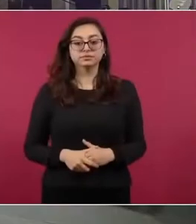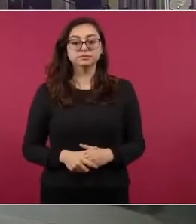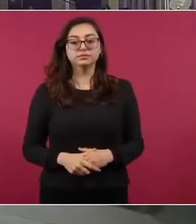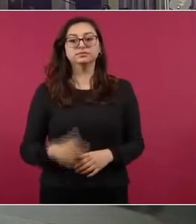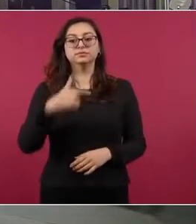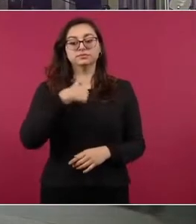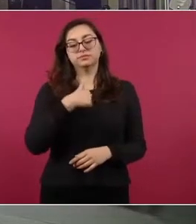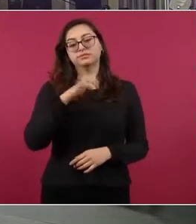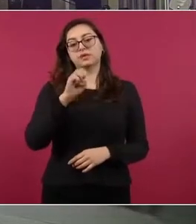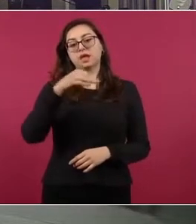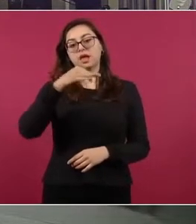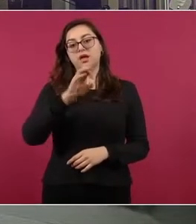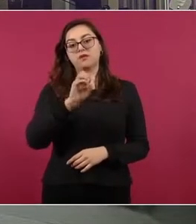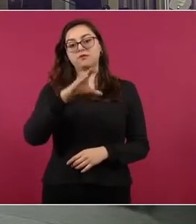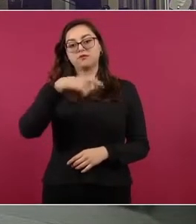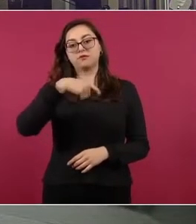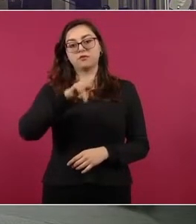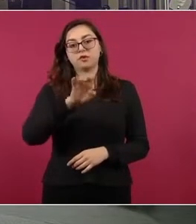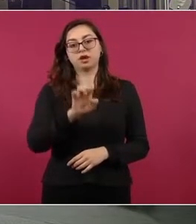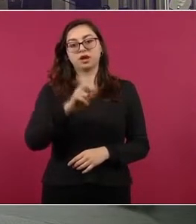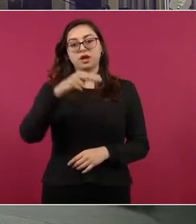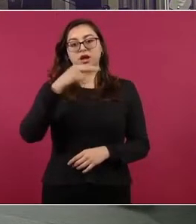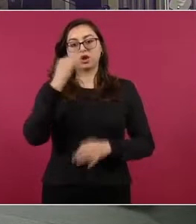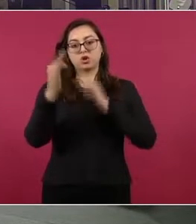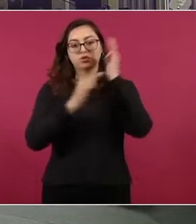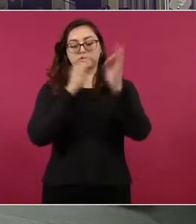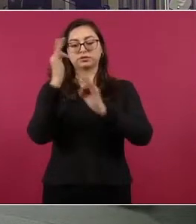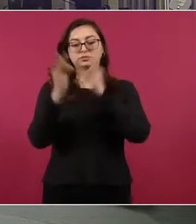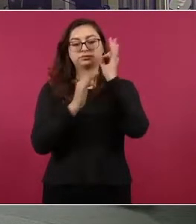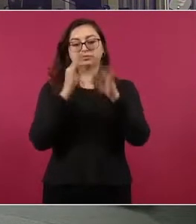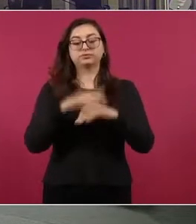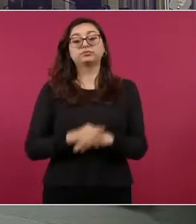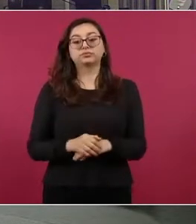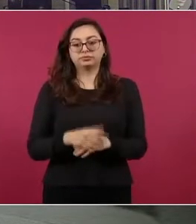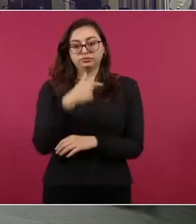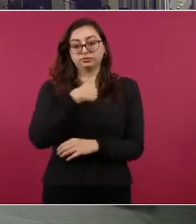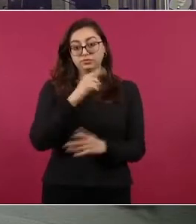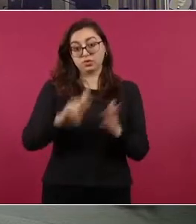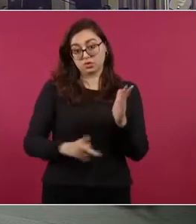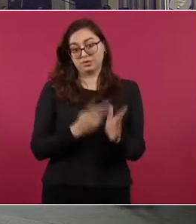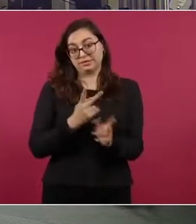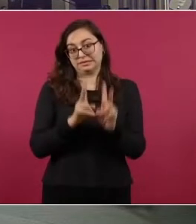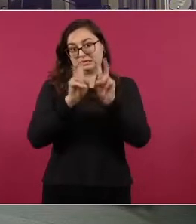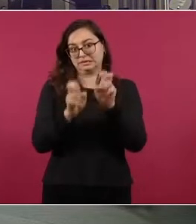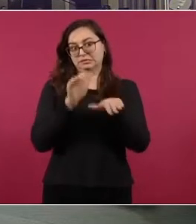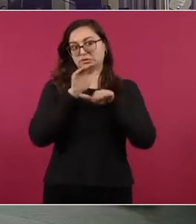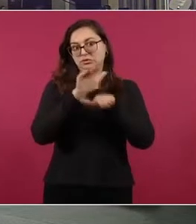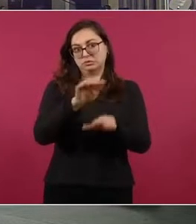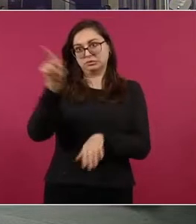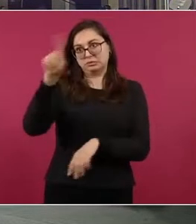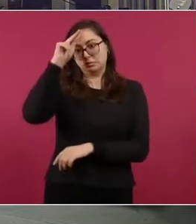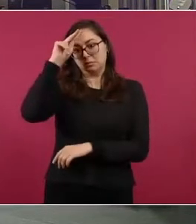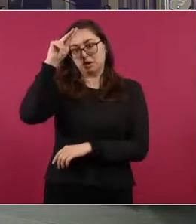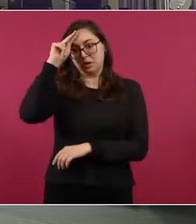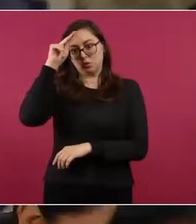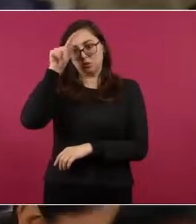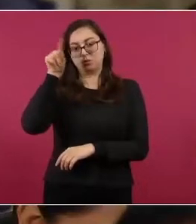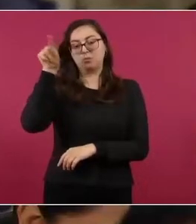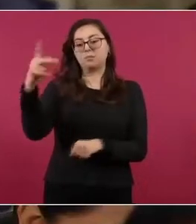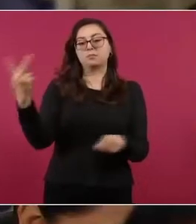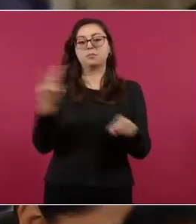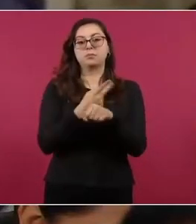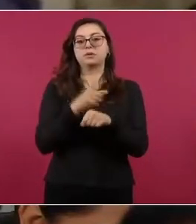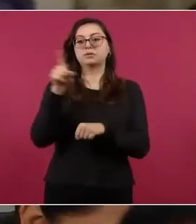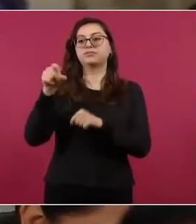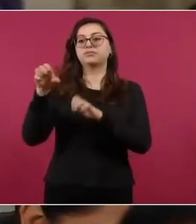Bueno, yo quería plantearle o insistir un poco en el tema de Perú. La Embajada de México en Perú se dice que operará de